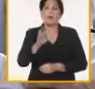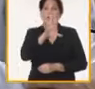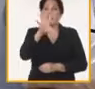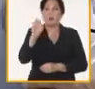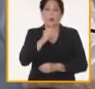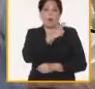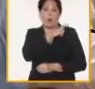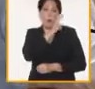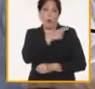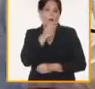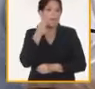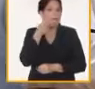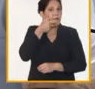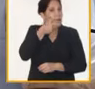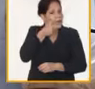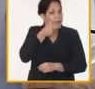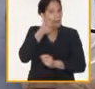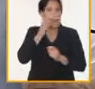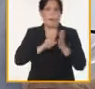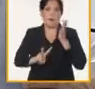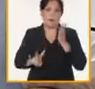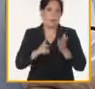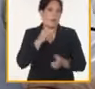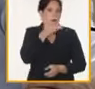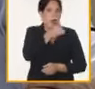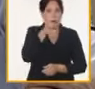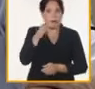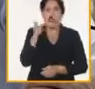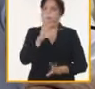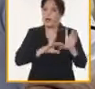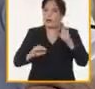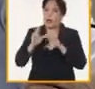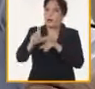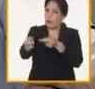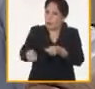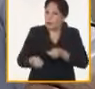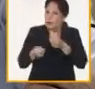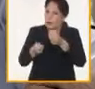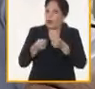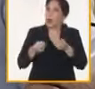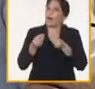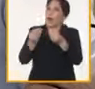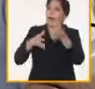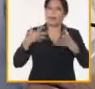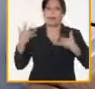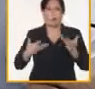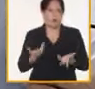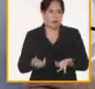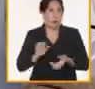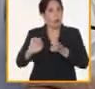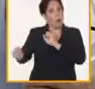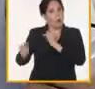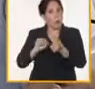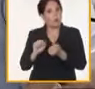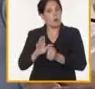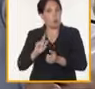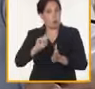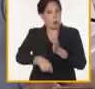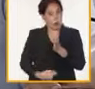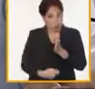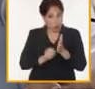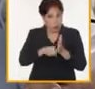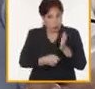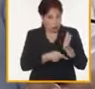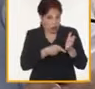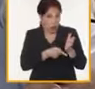cuadros a visitar los productores. ¿Cuál es el objetivo? Bueno, conversar con el productor, estimularlo, controlar que lo que se contrató o se